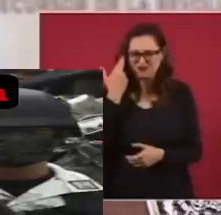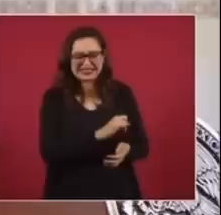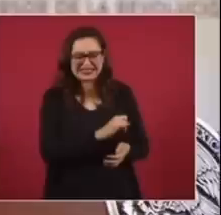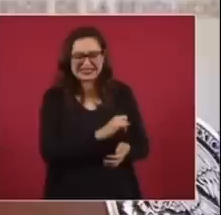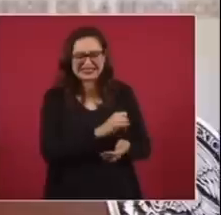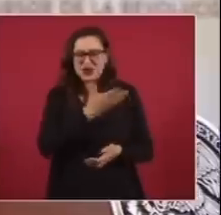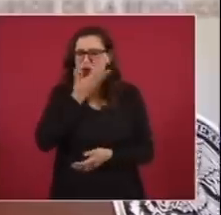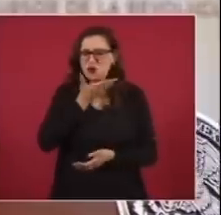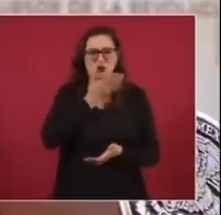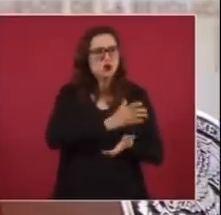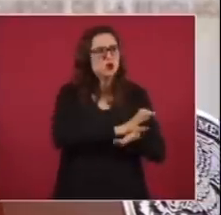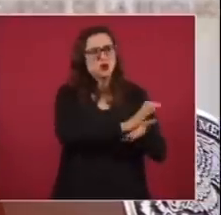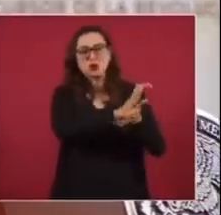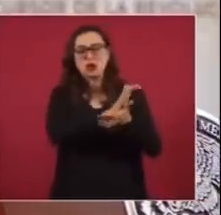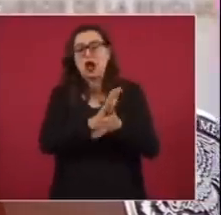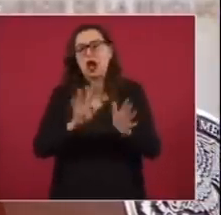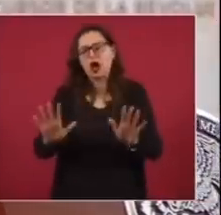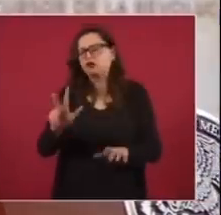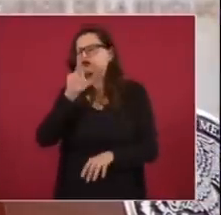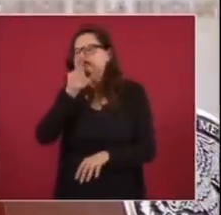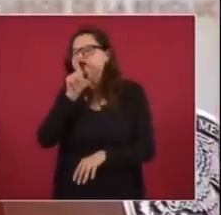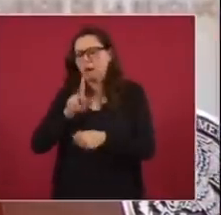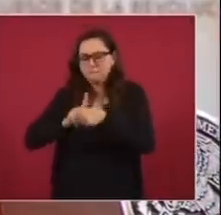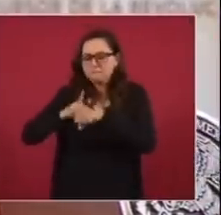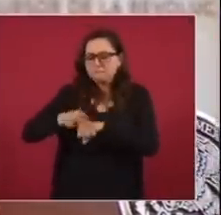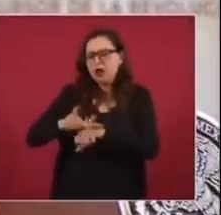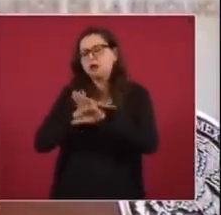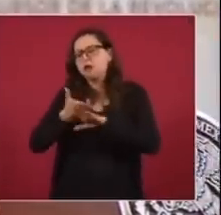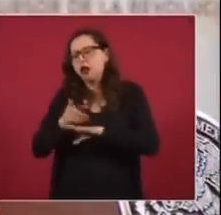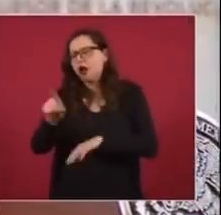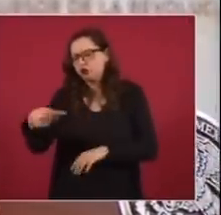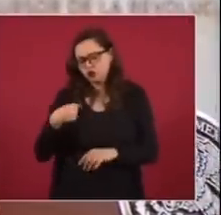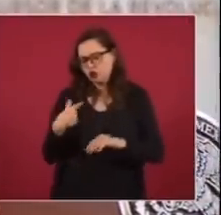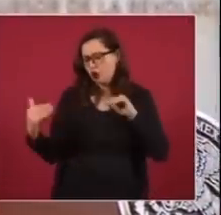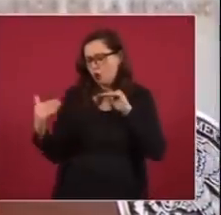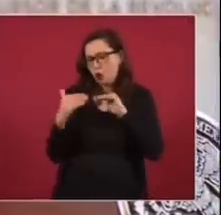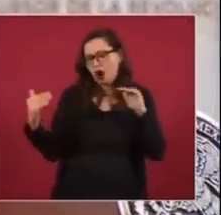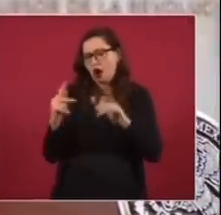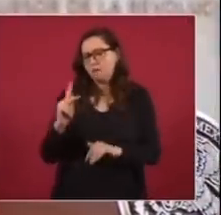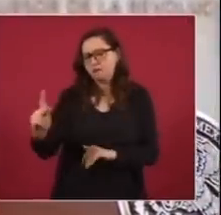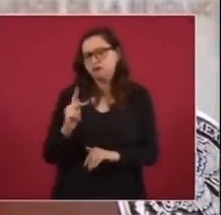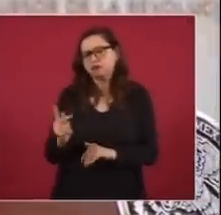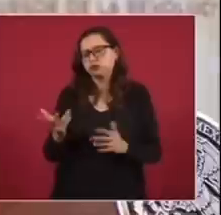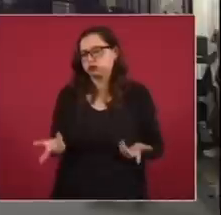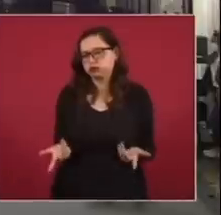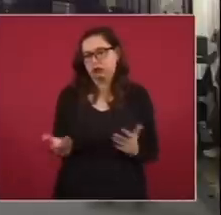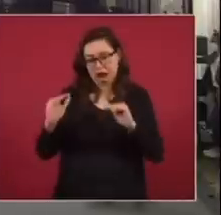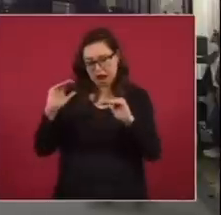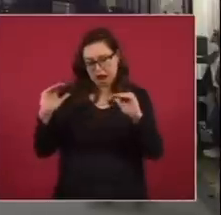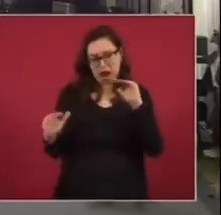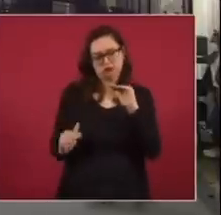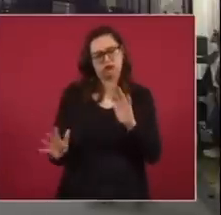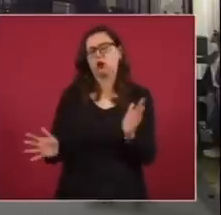somos blancos como te voy a considerar a ti